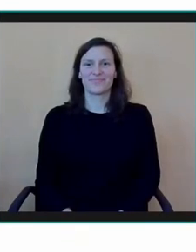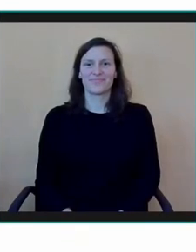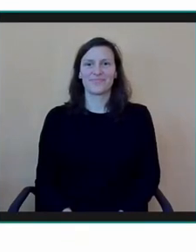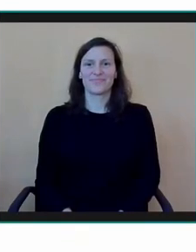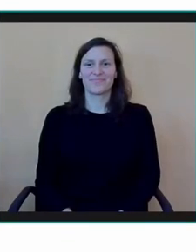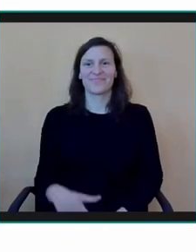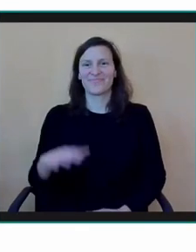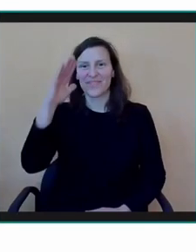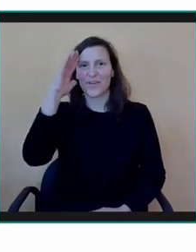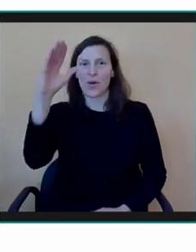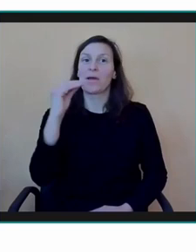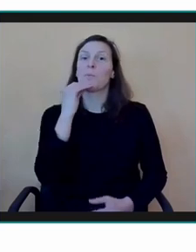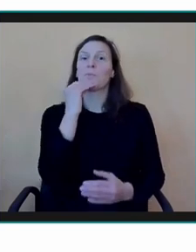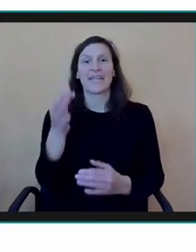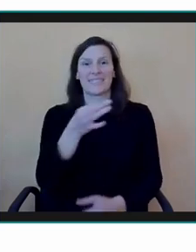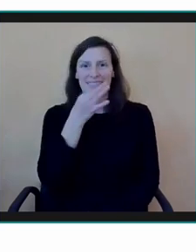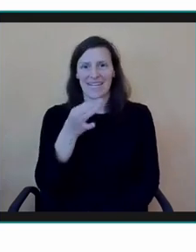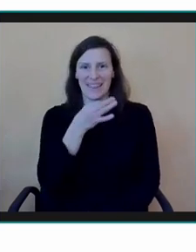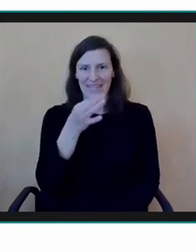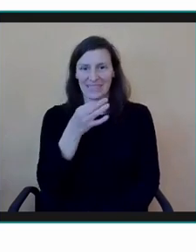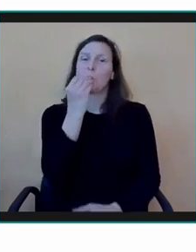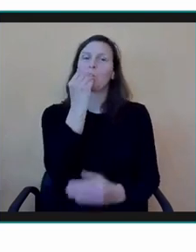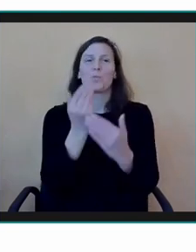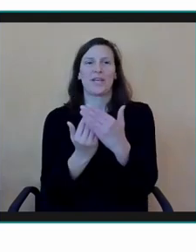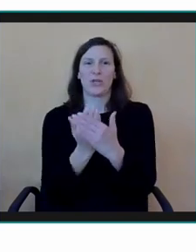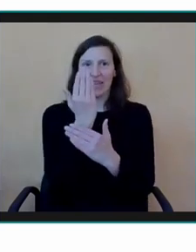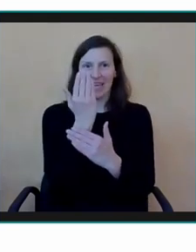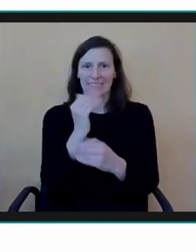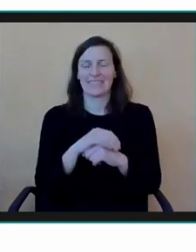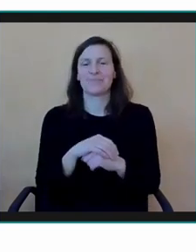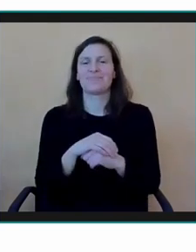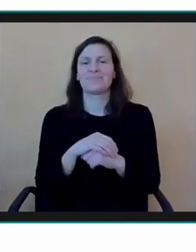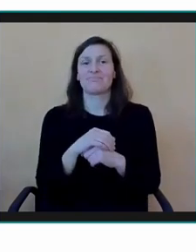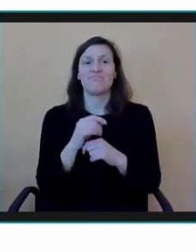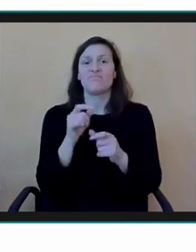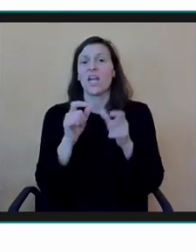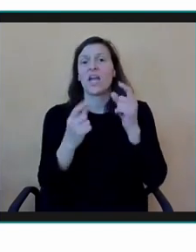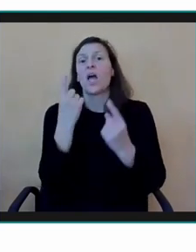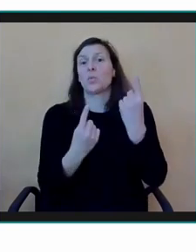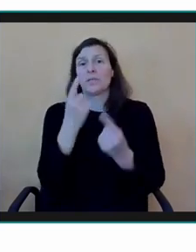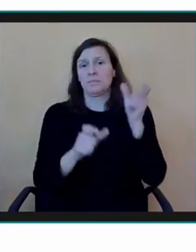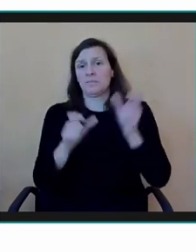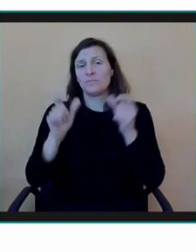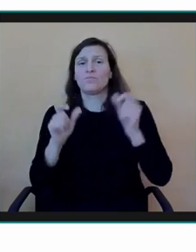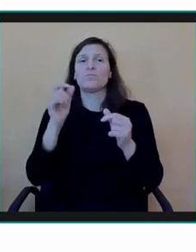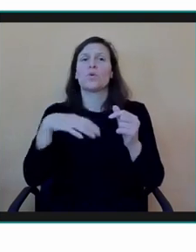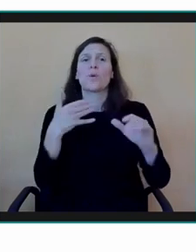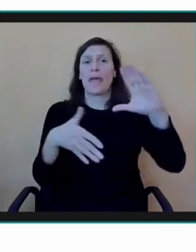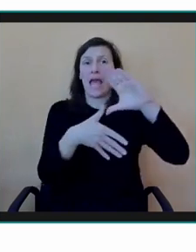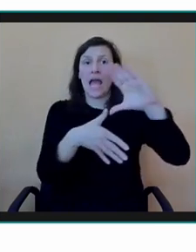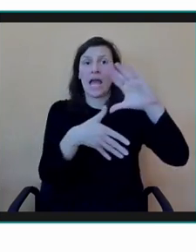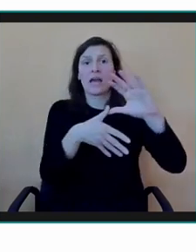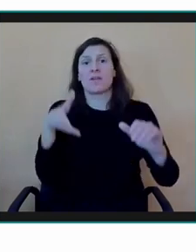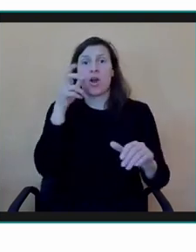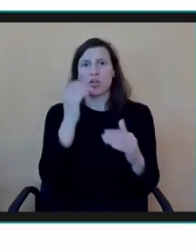Hola, buenas tardes, buenos días para quien nos escucha desde Allende, Los Mares. Mi nombre es Gerardo